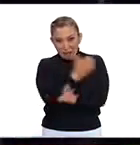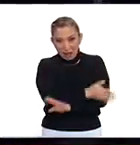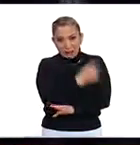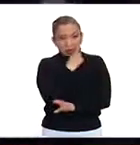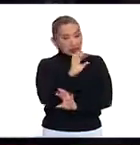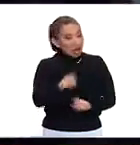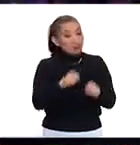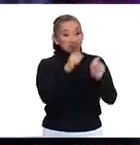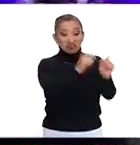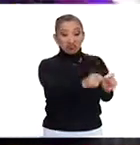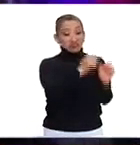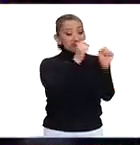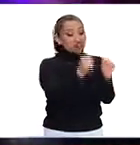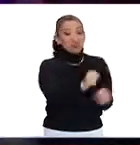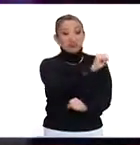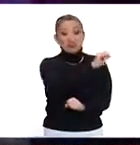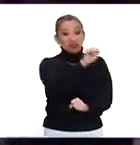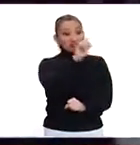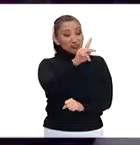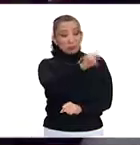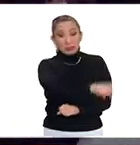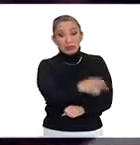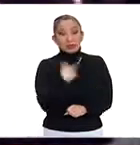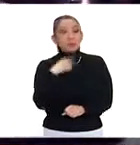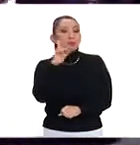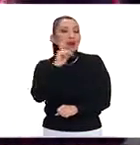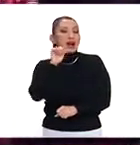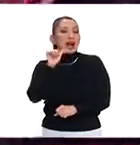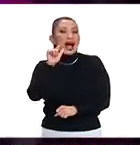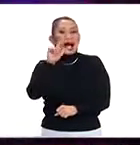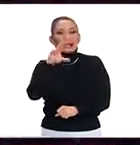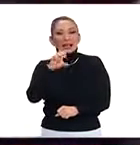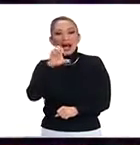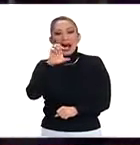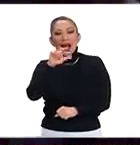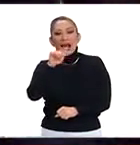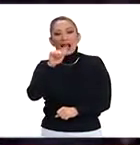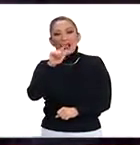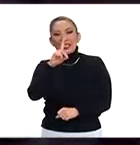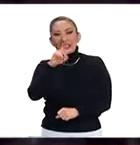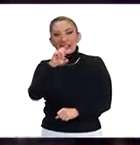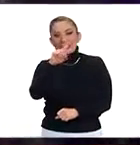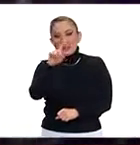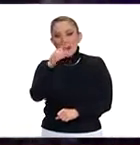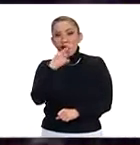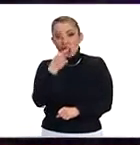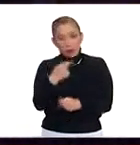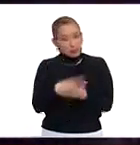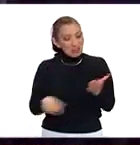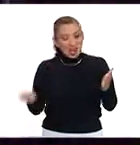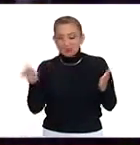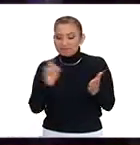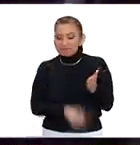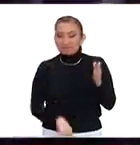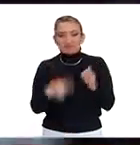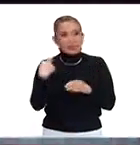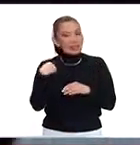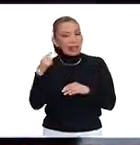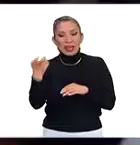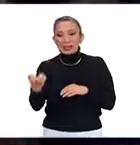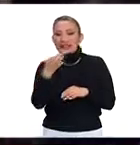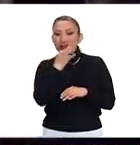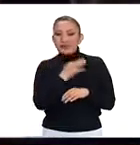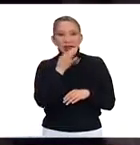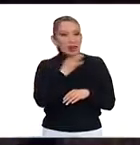que estaban a disposición de seguridad pública, la alcaldesa Cristina Torres ya habló de la cancelación del evento,